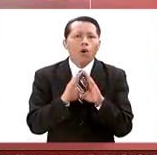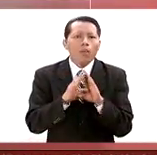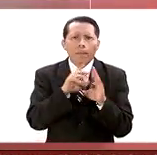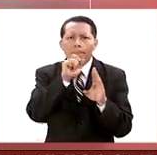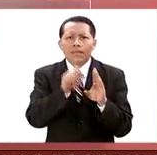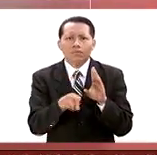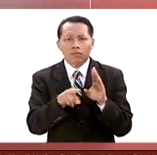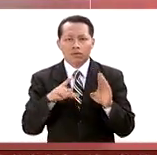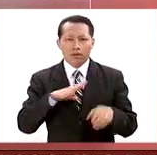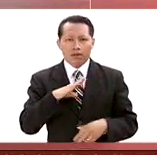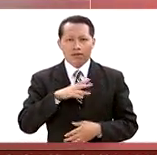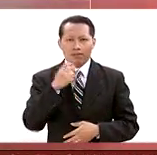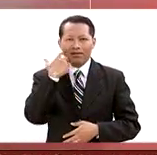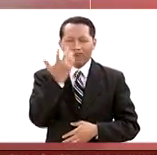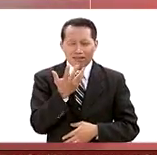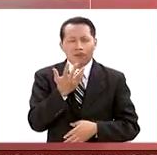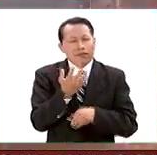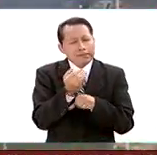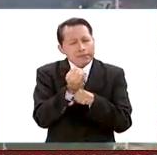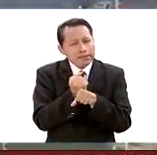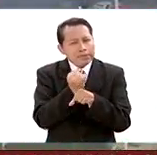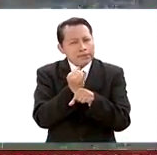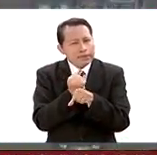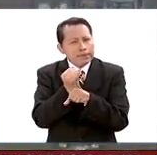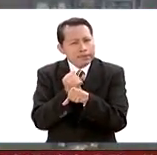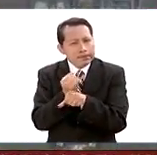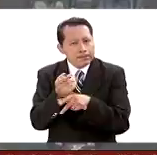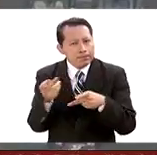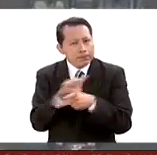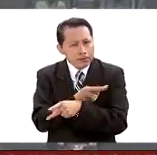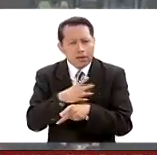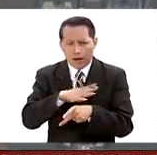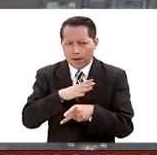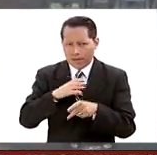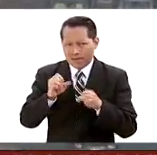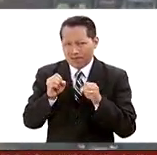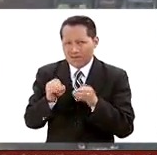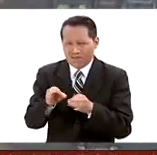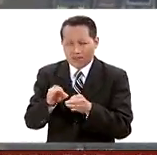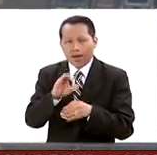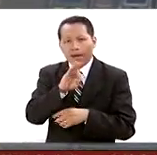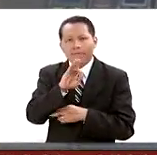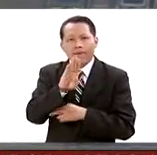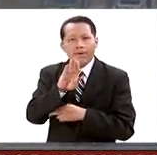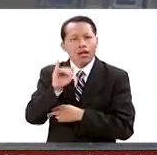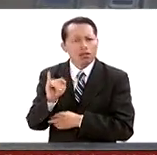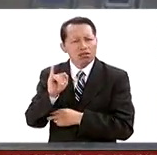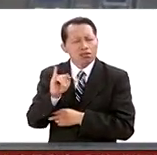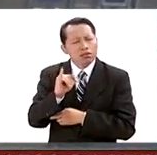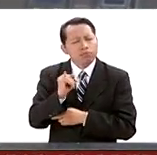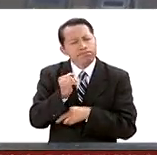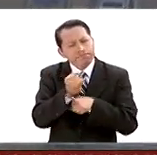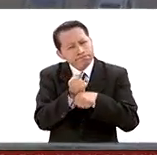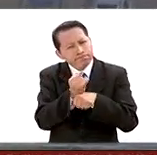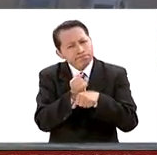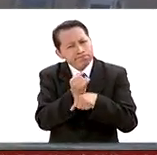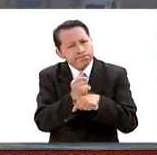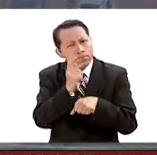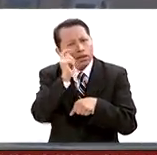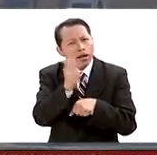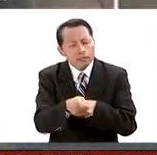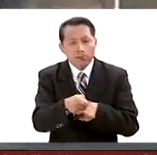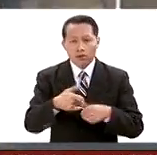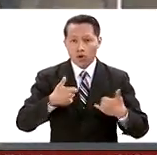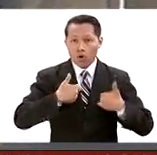está buscando determinar con precisión la Oficina Federal de Investigaciones del FBI es si esta lealtad que